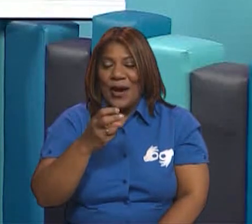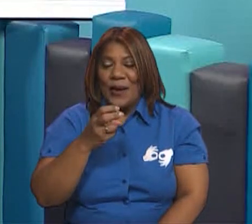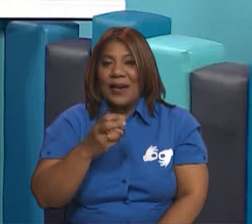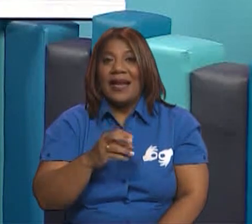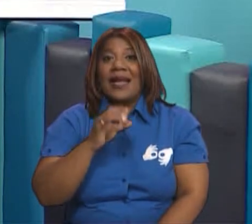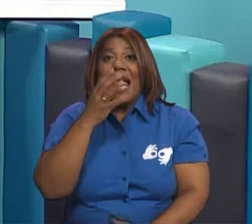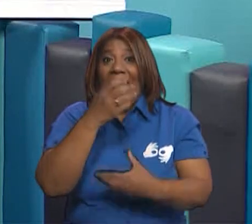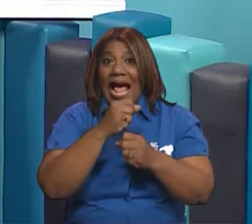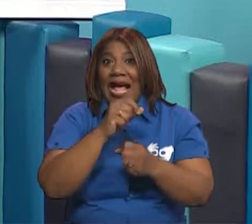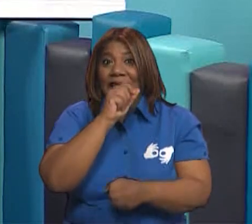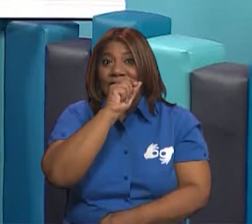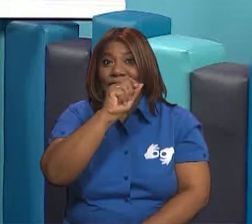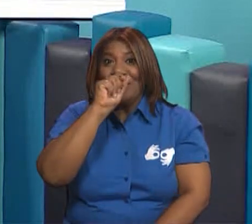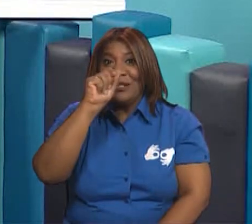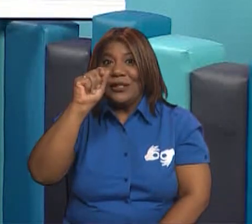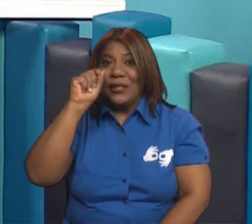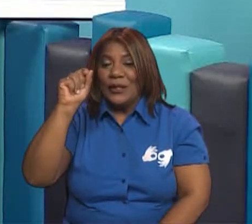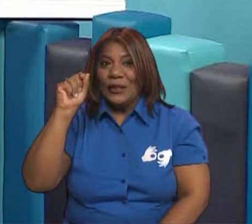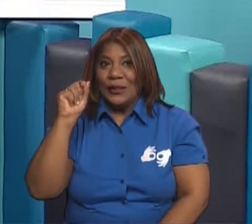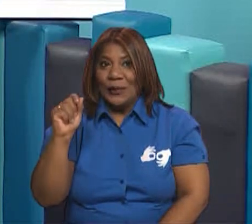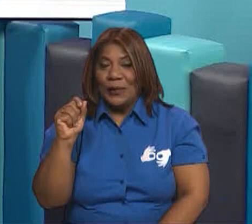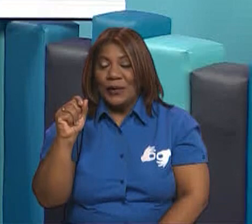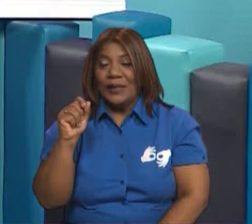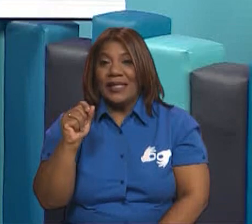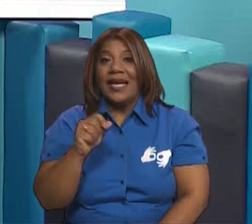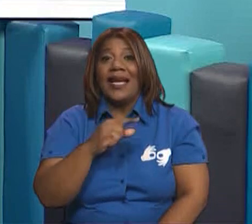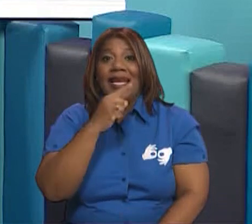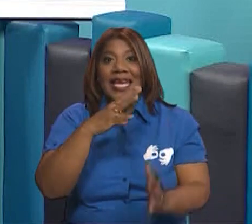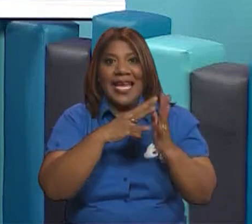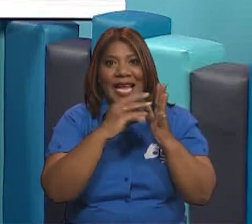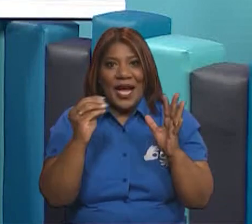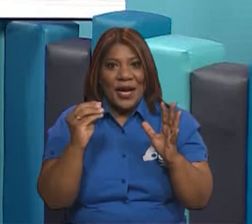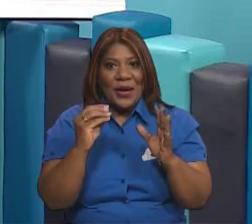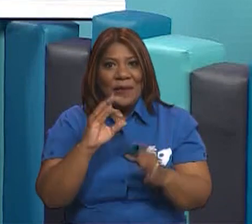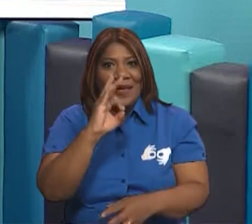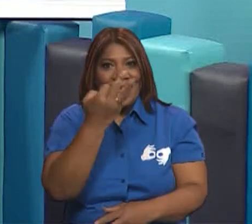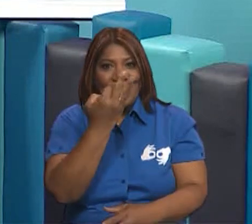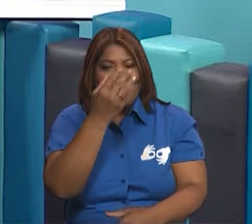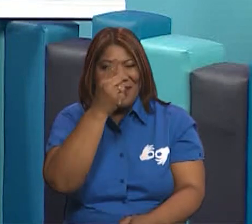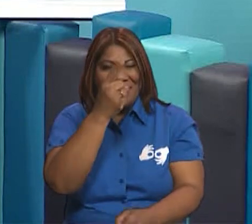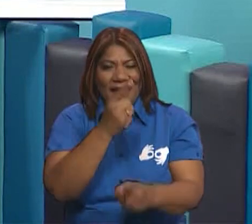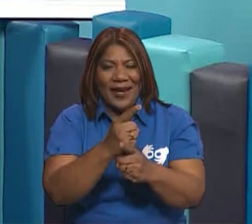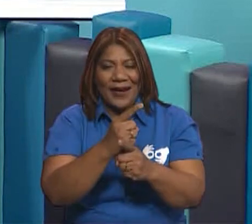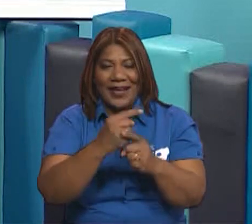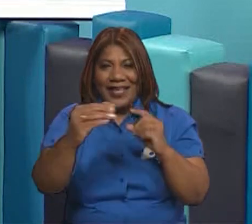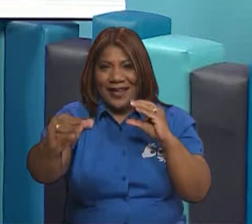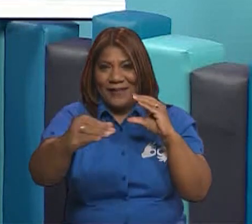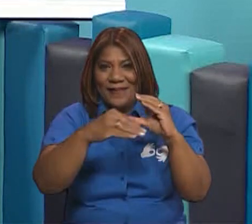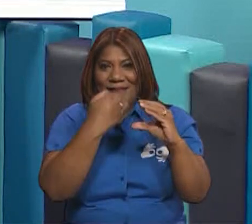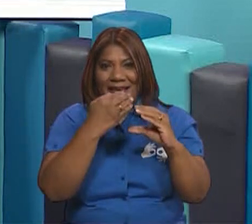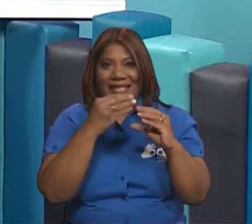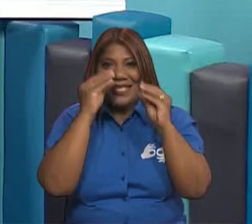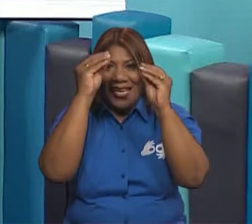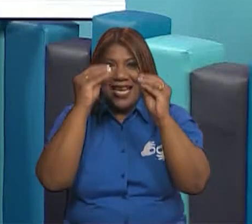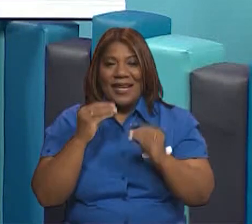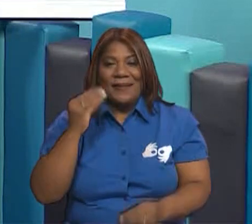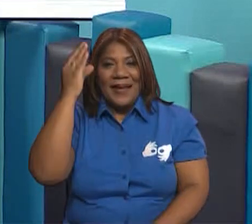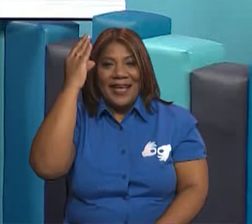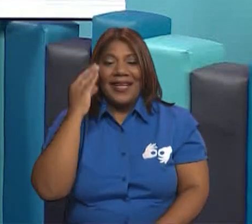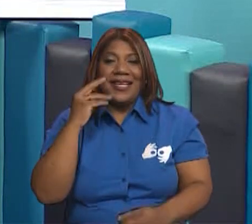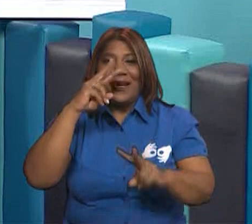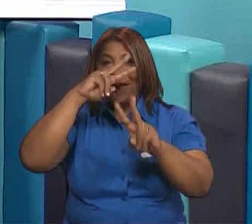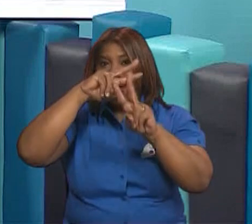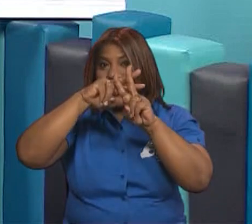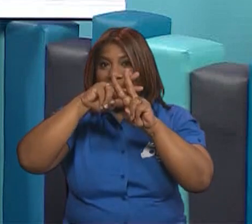puntos, dibujar las originales y dibujar las copias también. Cuando lo tengas listo, compártelo con nosotros para ver si lograste